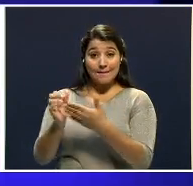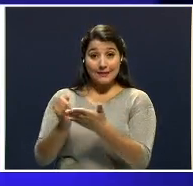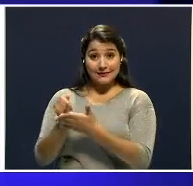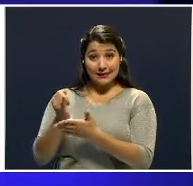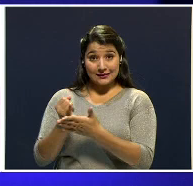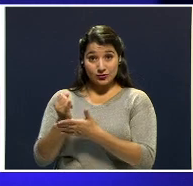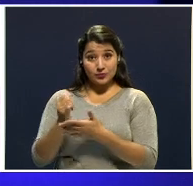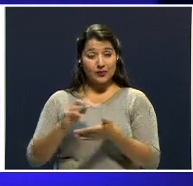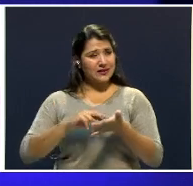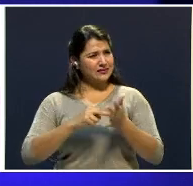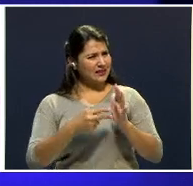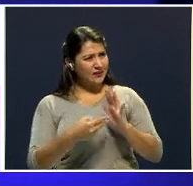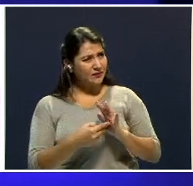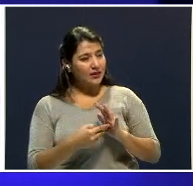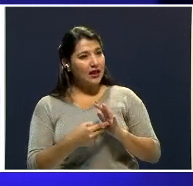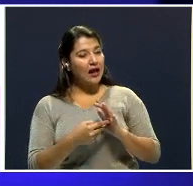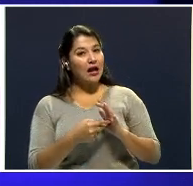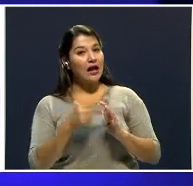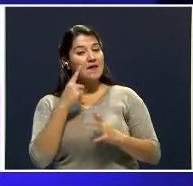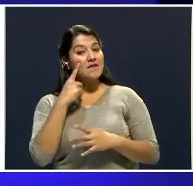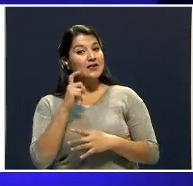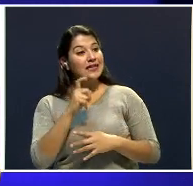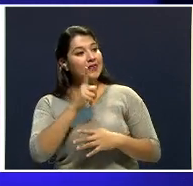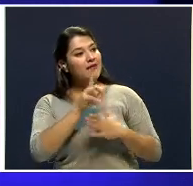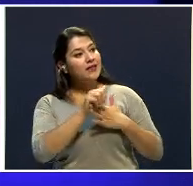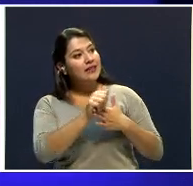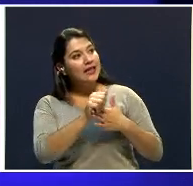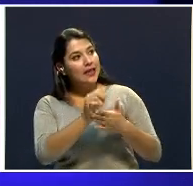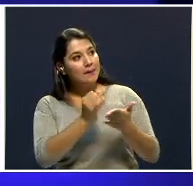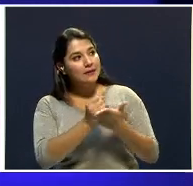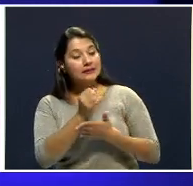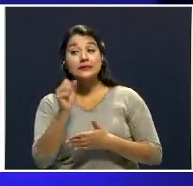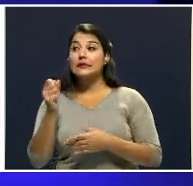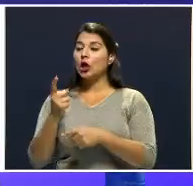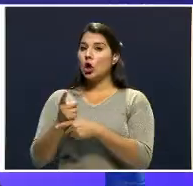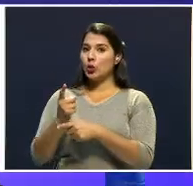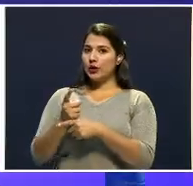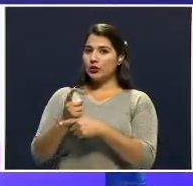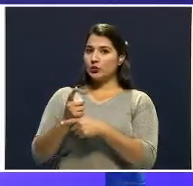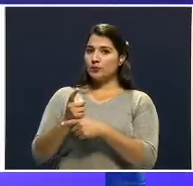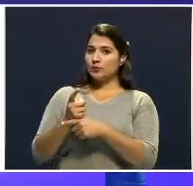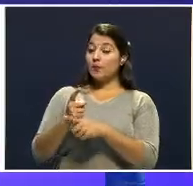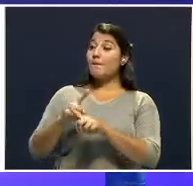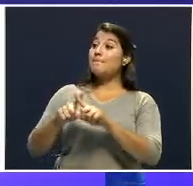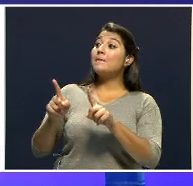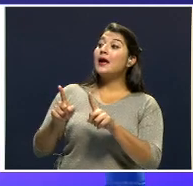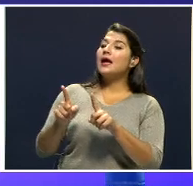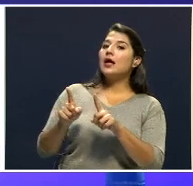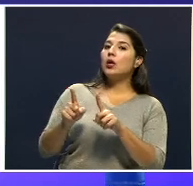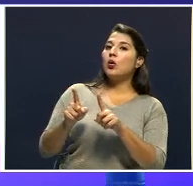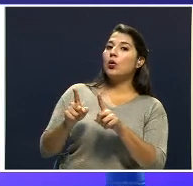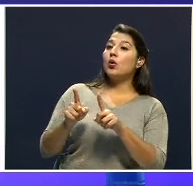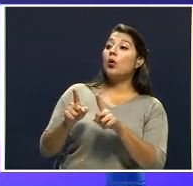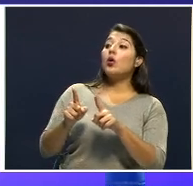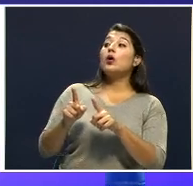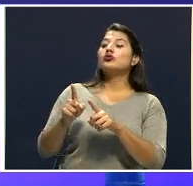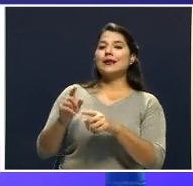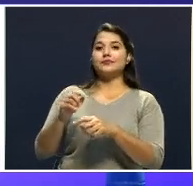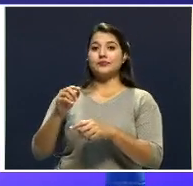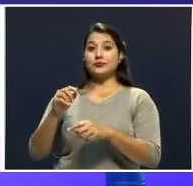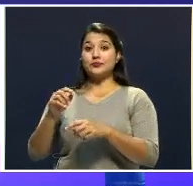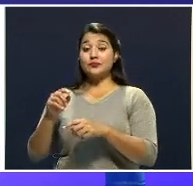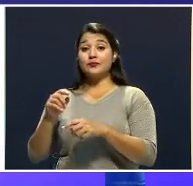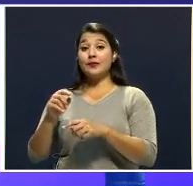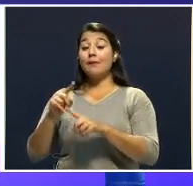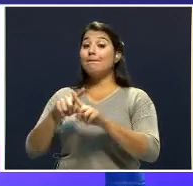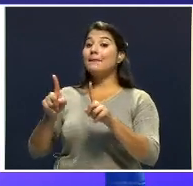funcional es que debe dirigir la investigación. Ajá, pero el que investigue es el OIJ, o sea, el que aporta todo el acervo probatorio